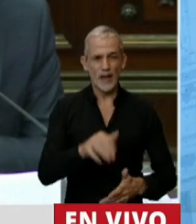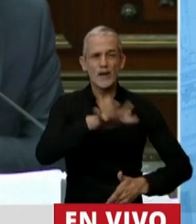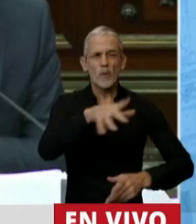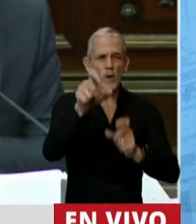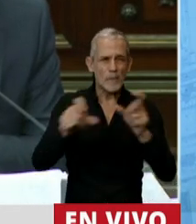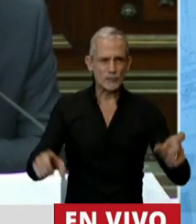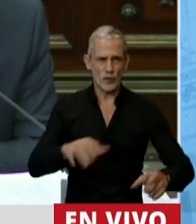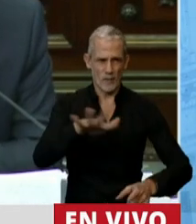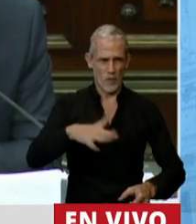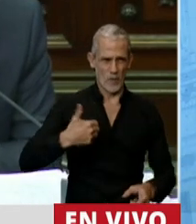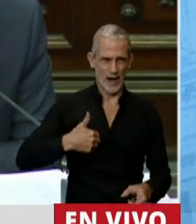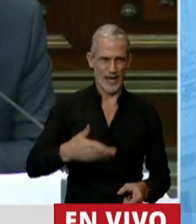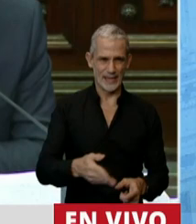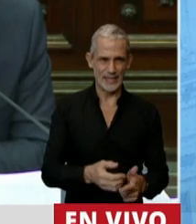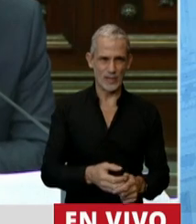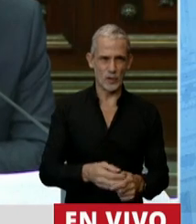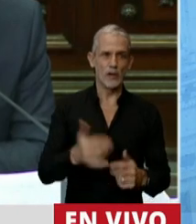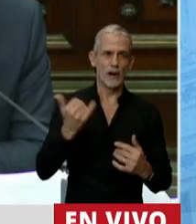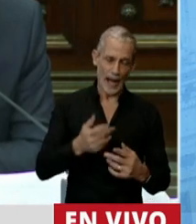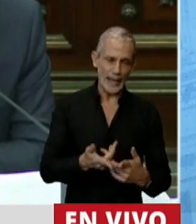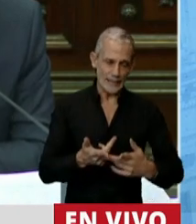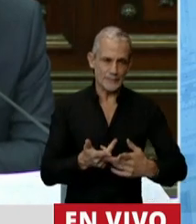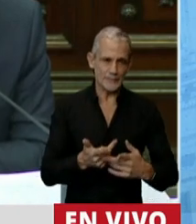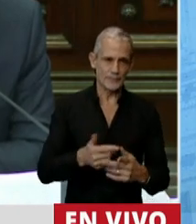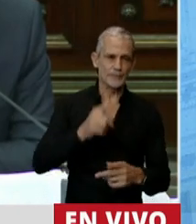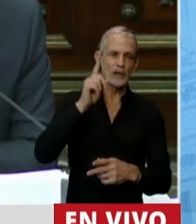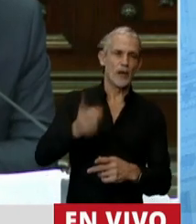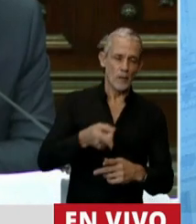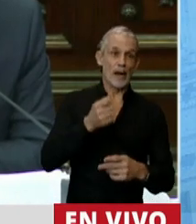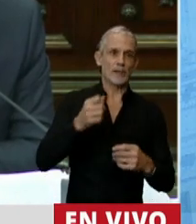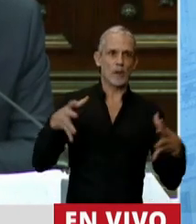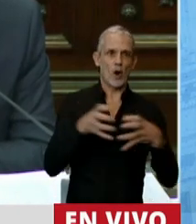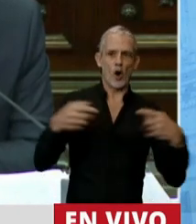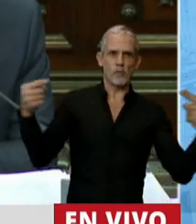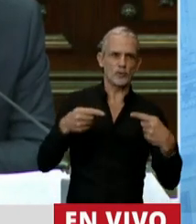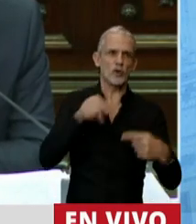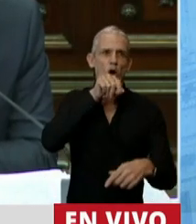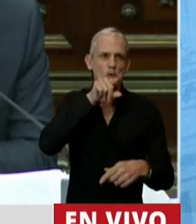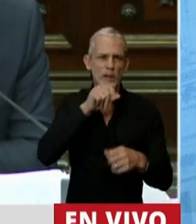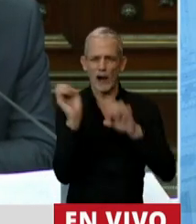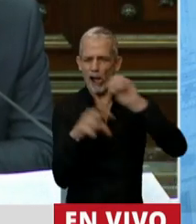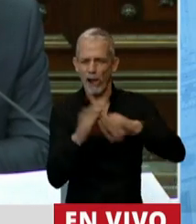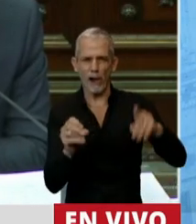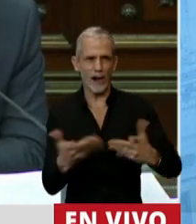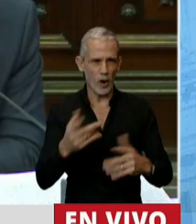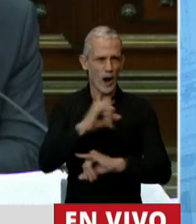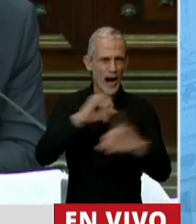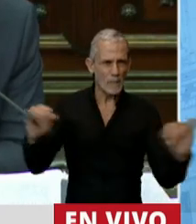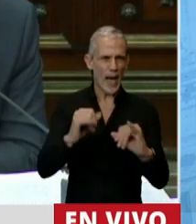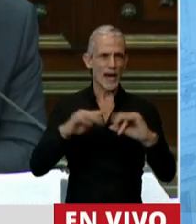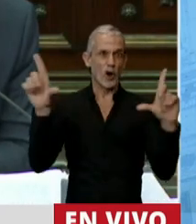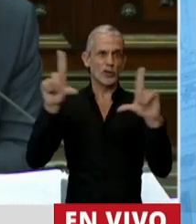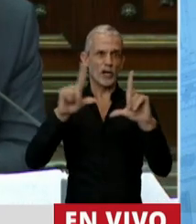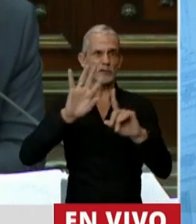sido sometido a una oposición tuitera, a un sector de los medios de